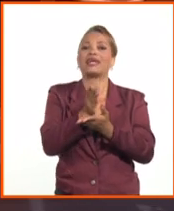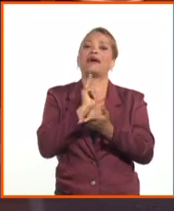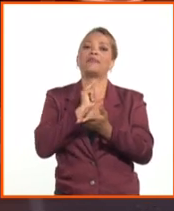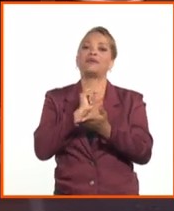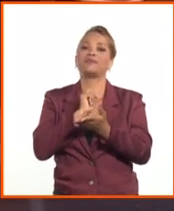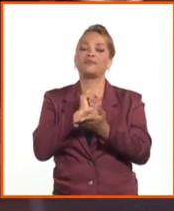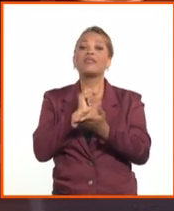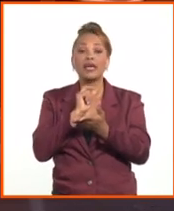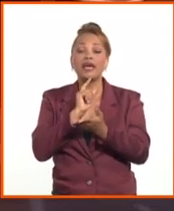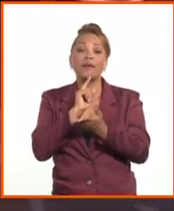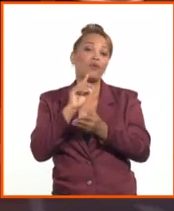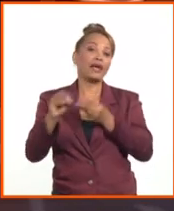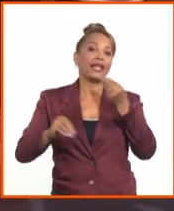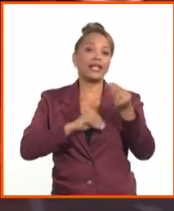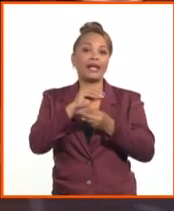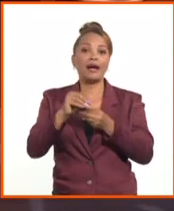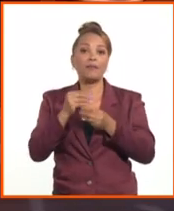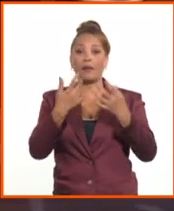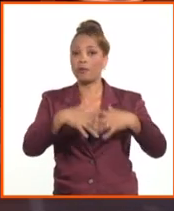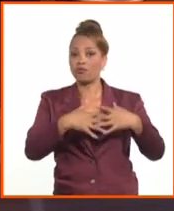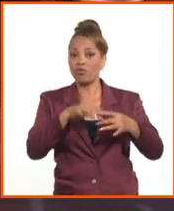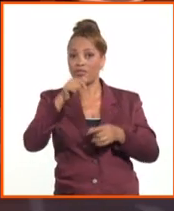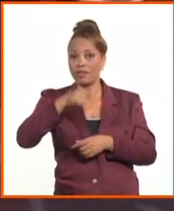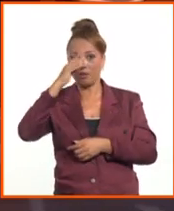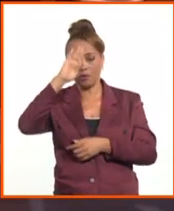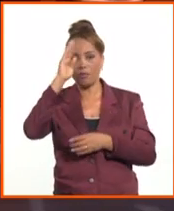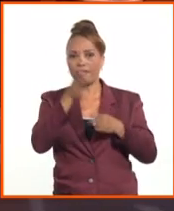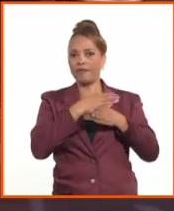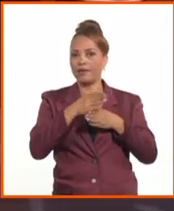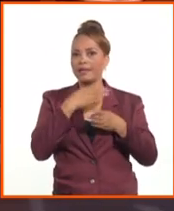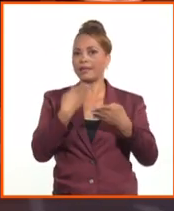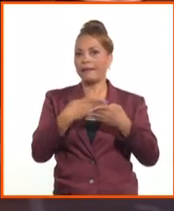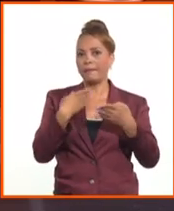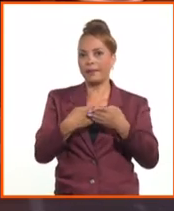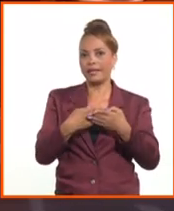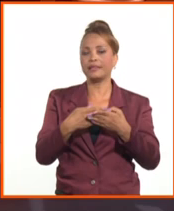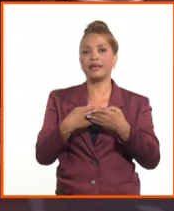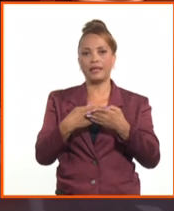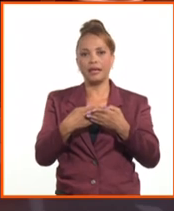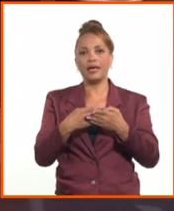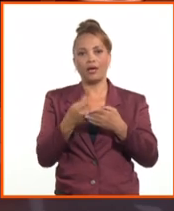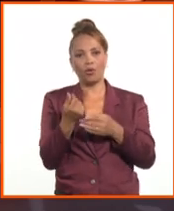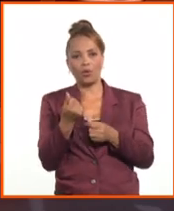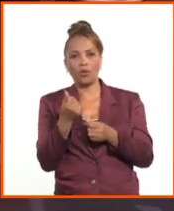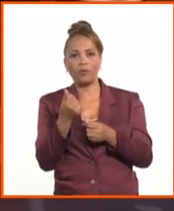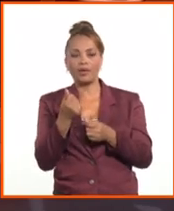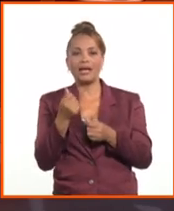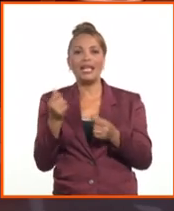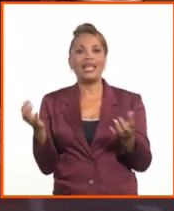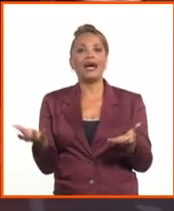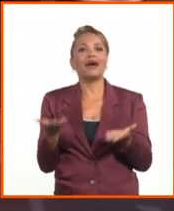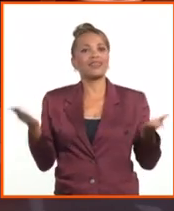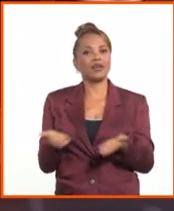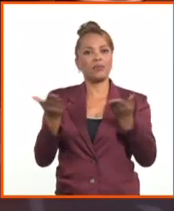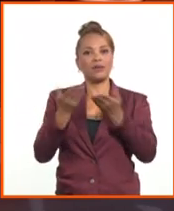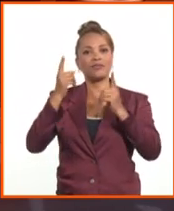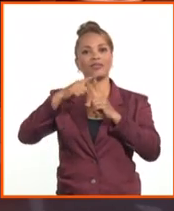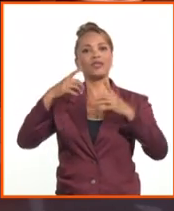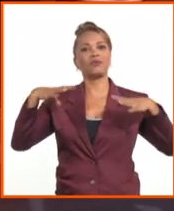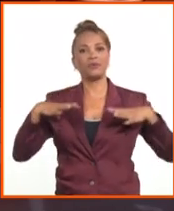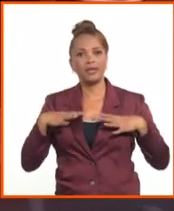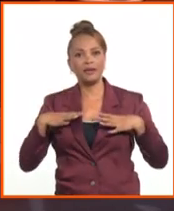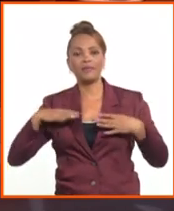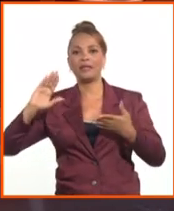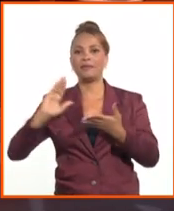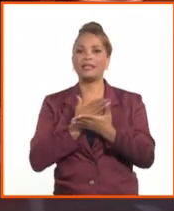ok, a la diversificación productiva que tenemos en el país, los diferentes actores económicos, la recuperación del turismo, haber eliminado el